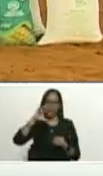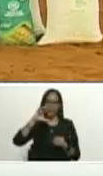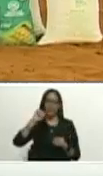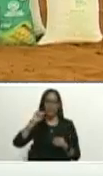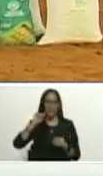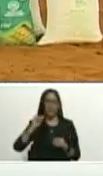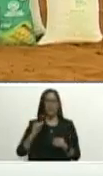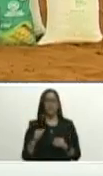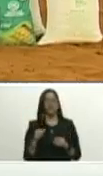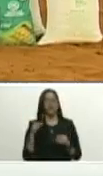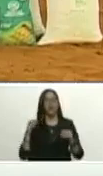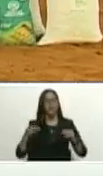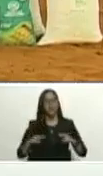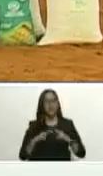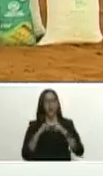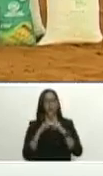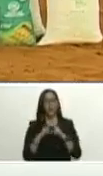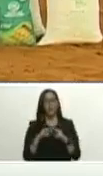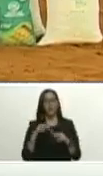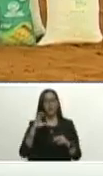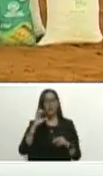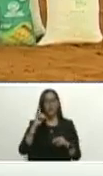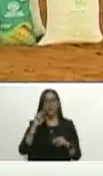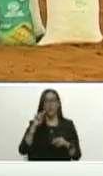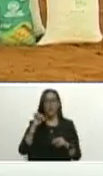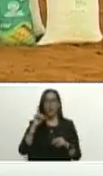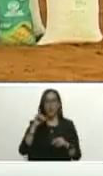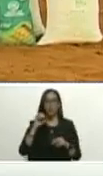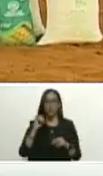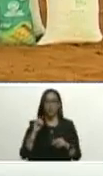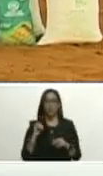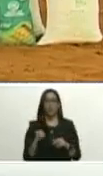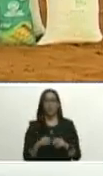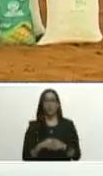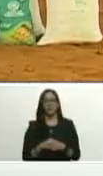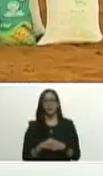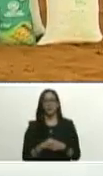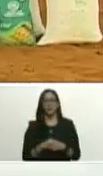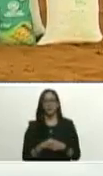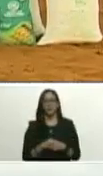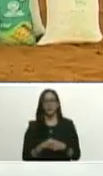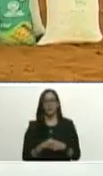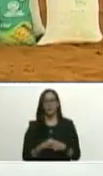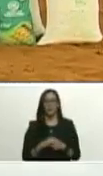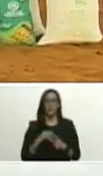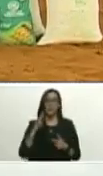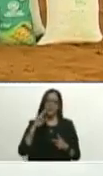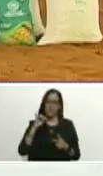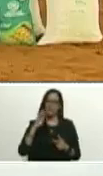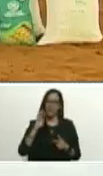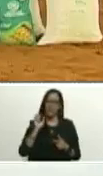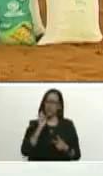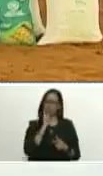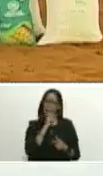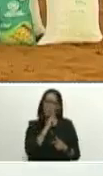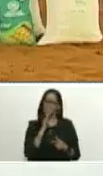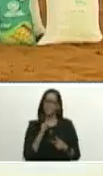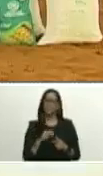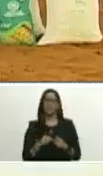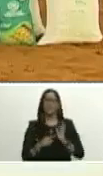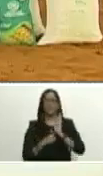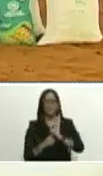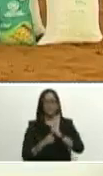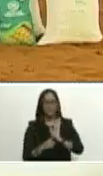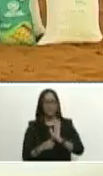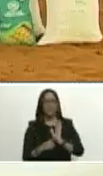encuentra con Eduardo Ribeiro y Lupercio Ribeiro también representante